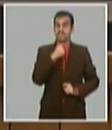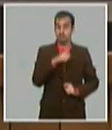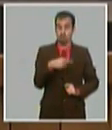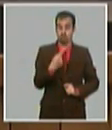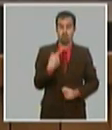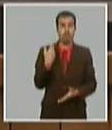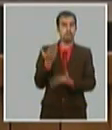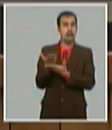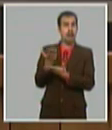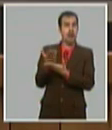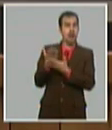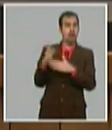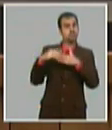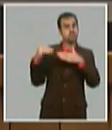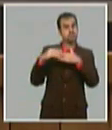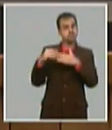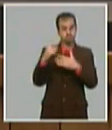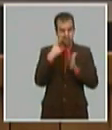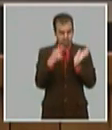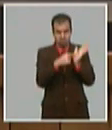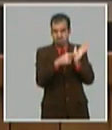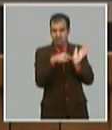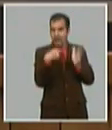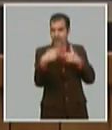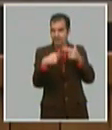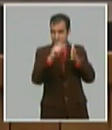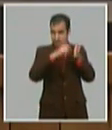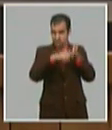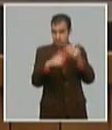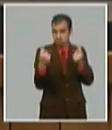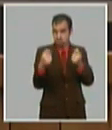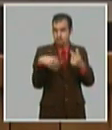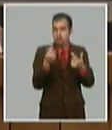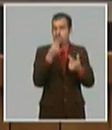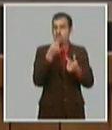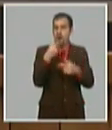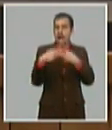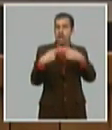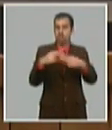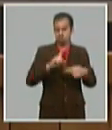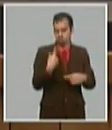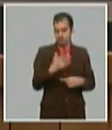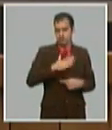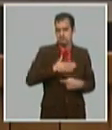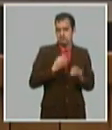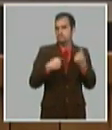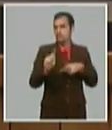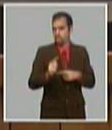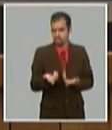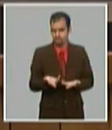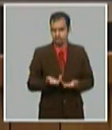todas las oportunidades que tenemos desde el diseño del plan desde el plan de la economía para gestionarla autónomamente en Cuba